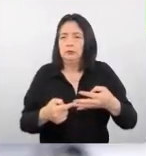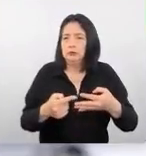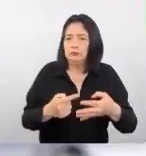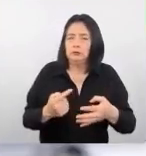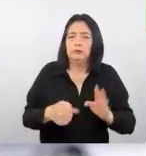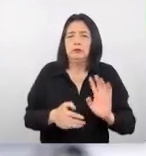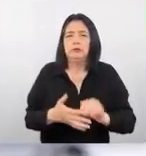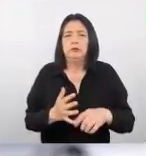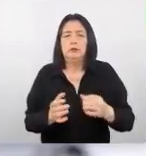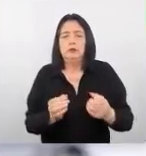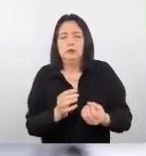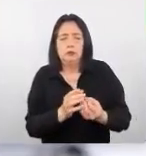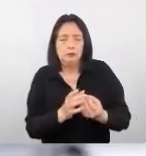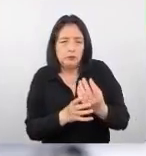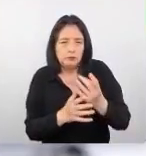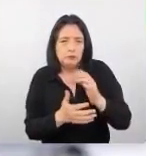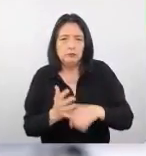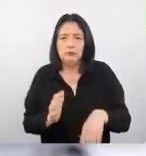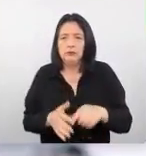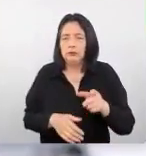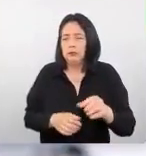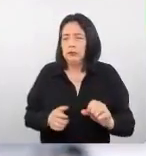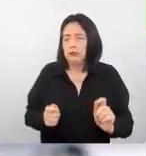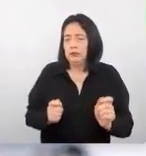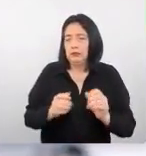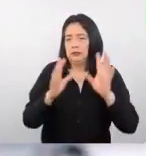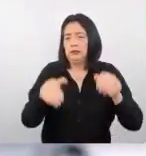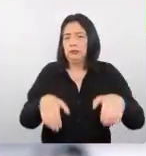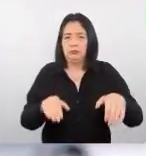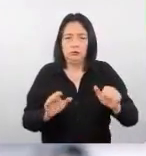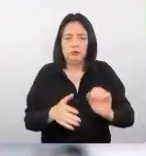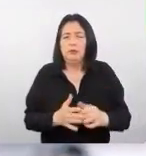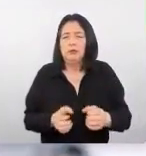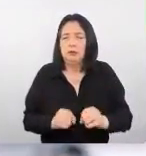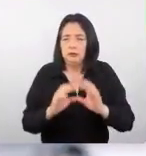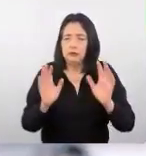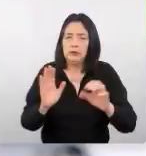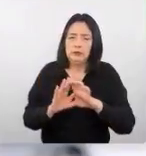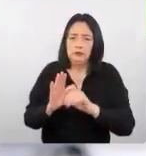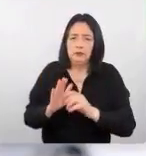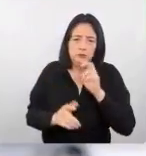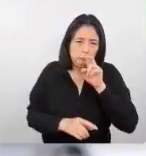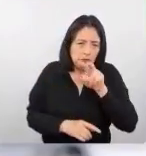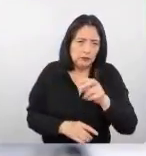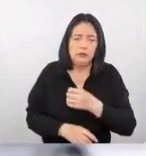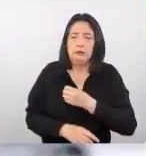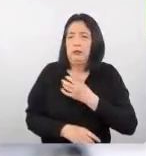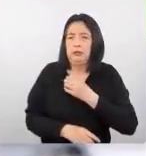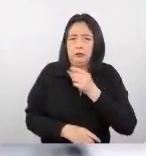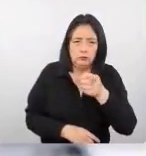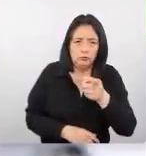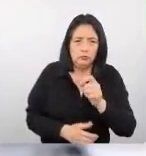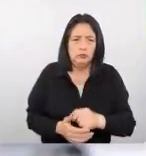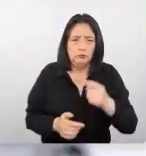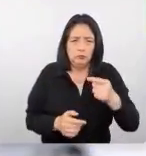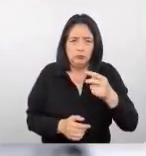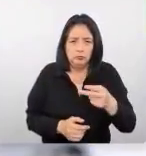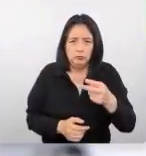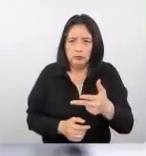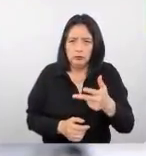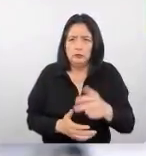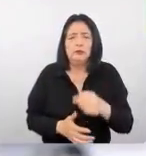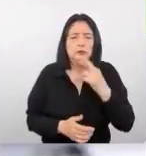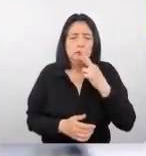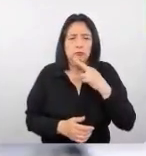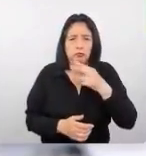equinoxia de primavera el día del emperador de la constitución y miren por acá por ejemplo en mayo tenemos 1, 2, 3 feriados